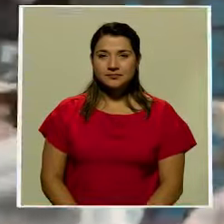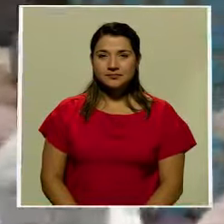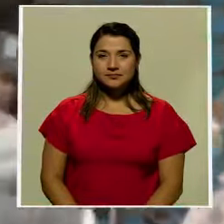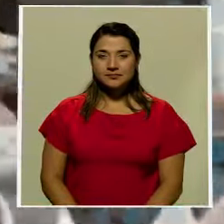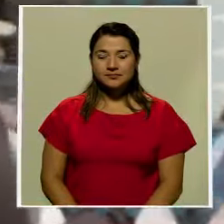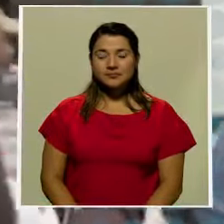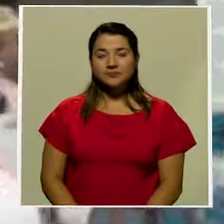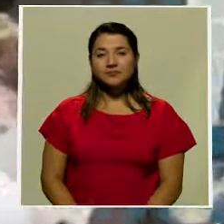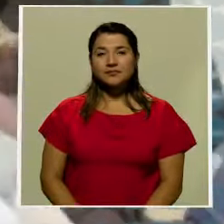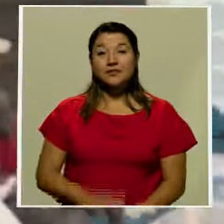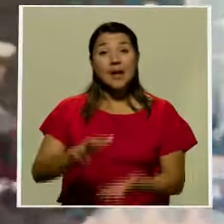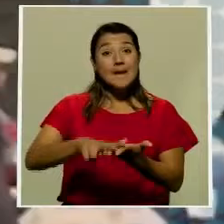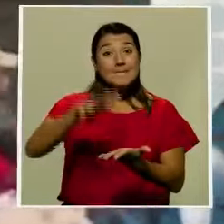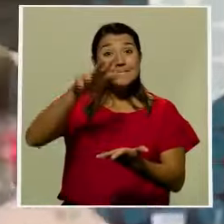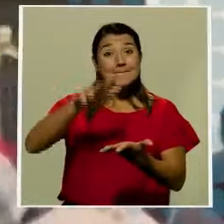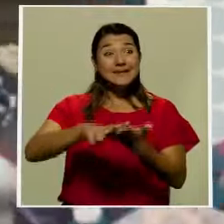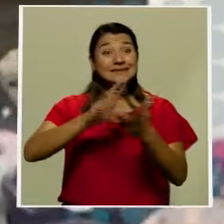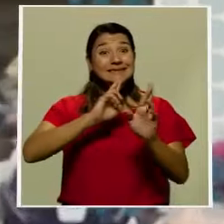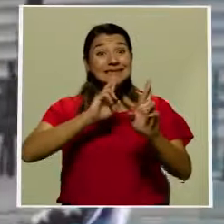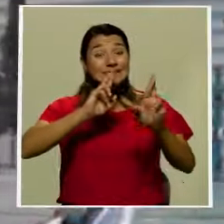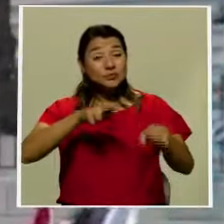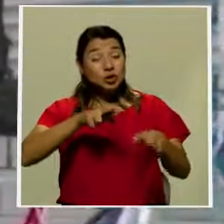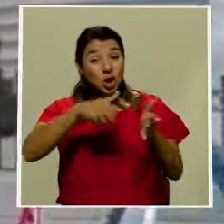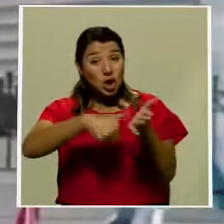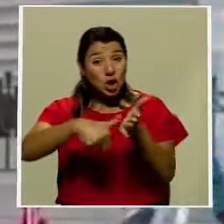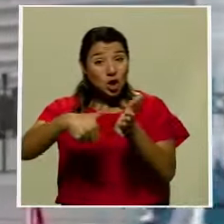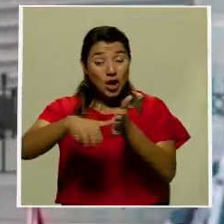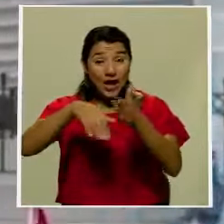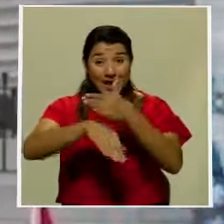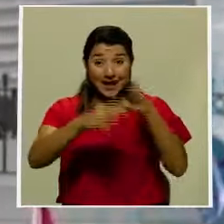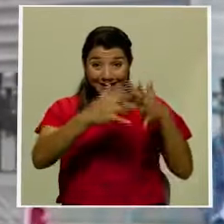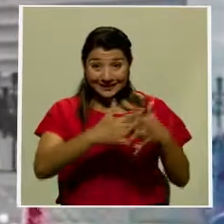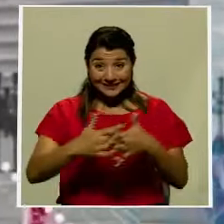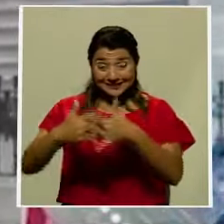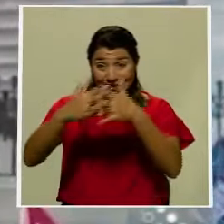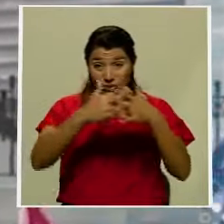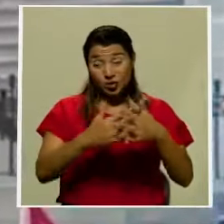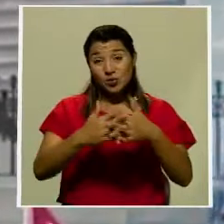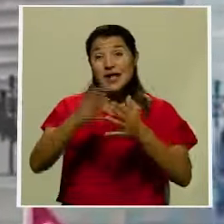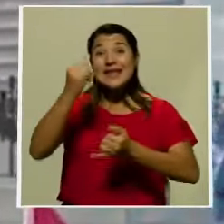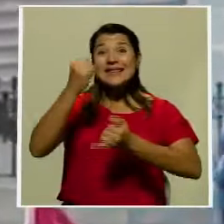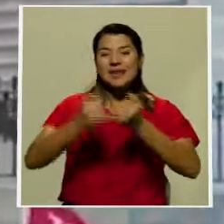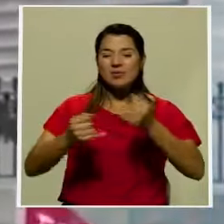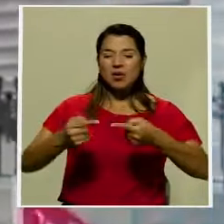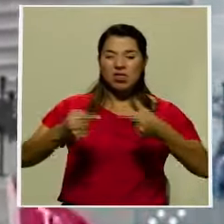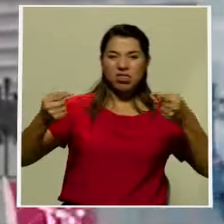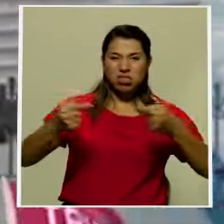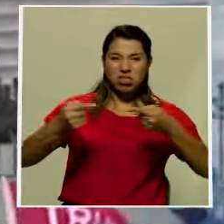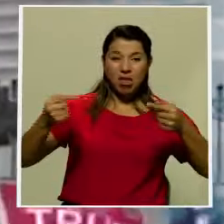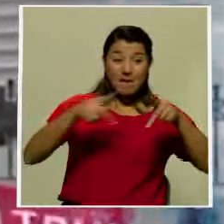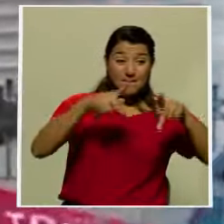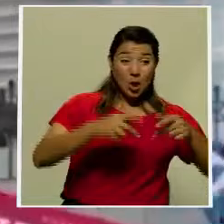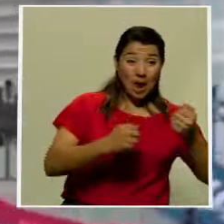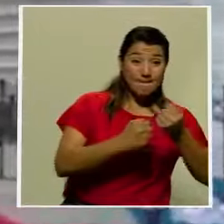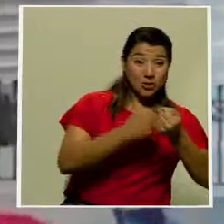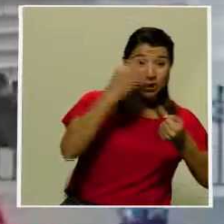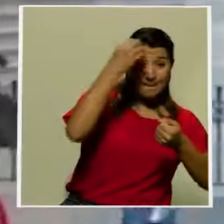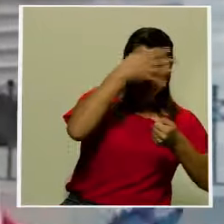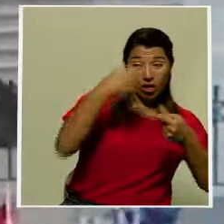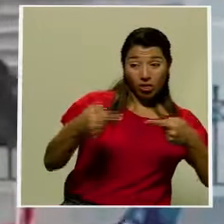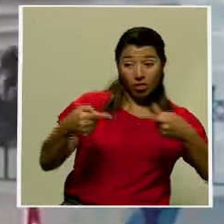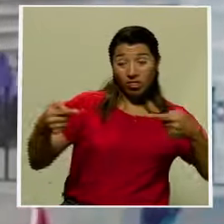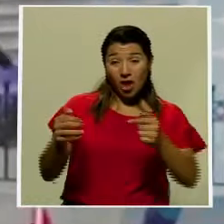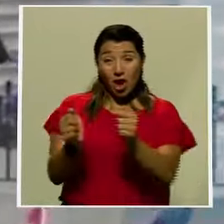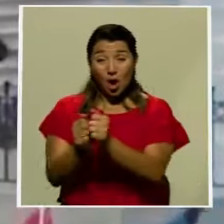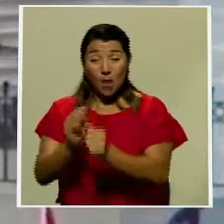La validación de los resultados de las elecciones en Estados Unidos terminó en enfrentamientos entre manifestantes seguidores de Trump y la policía además